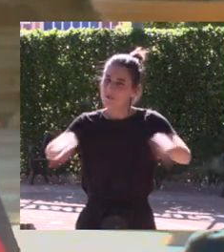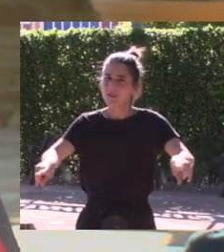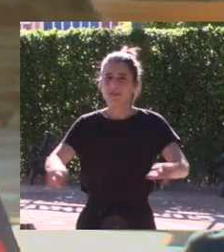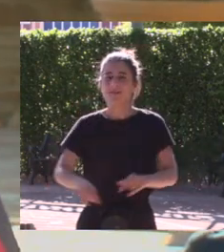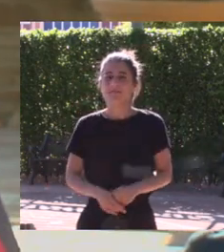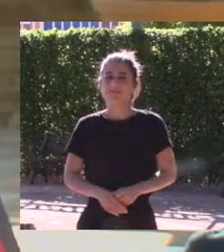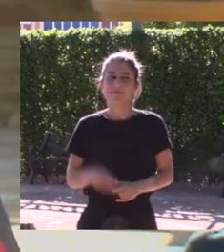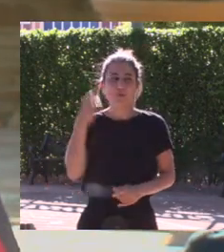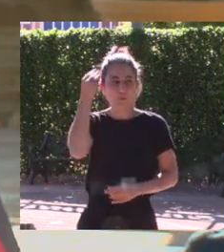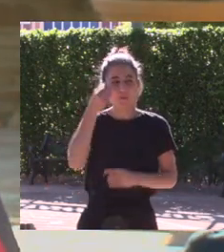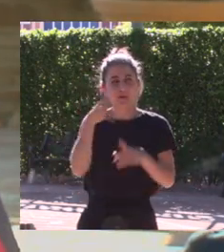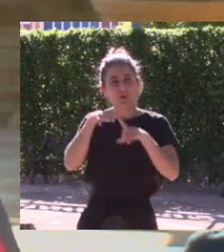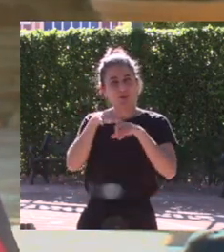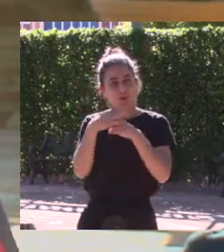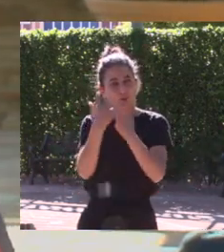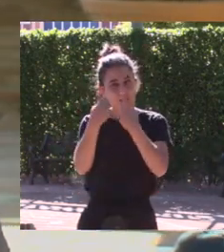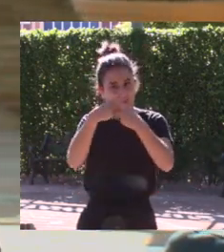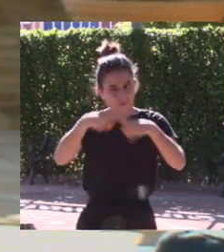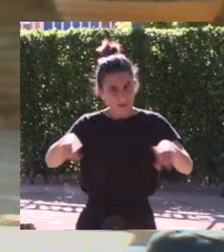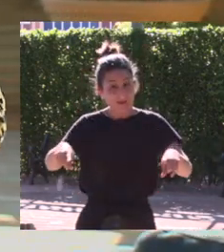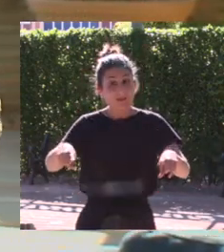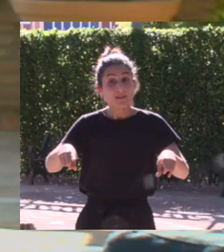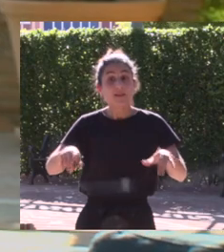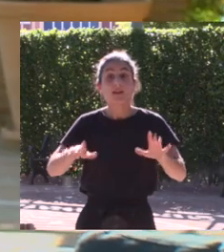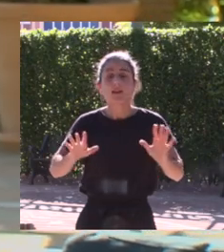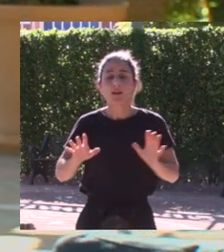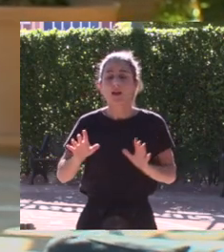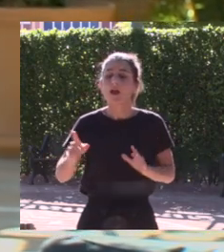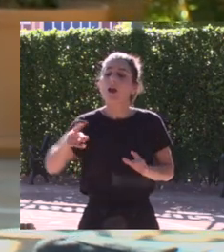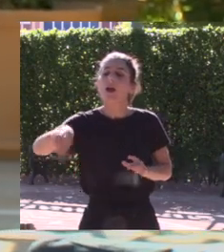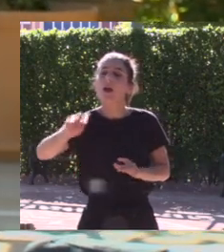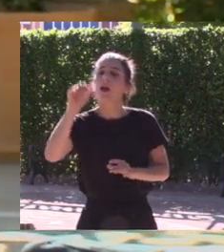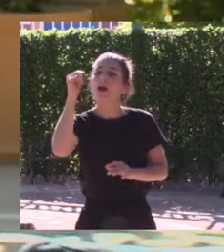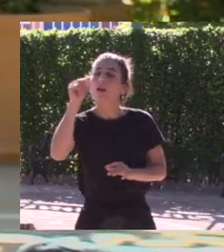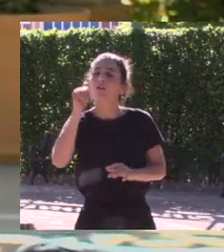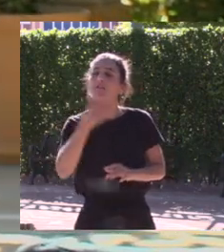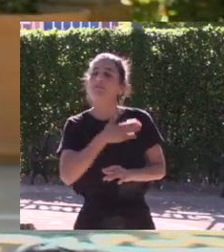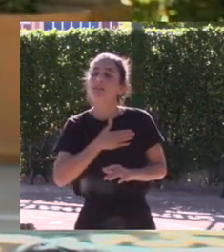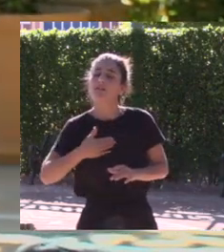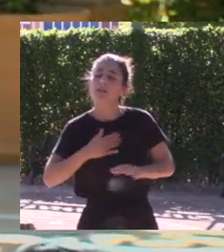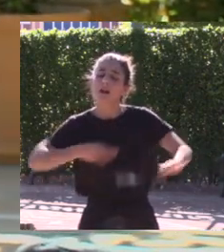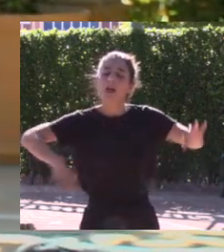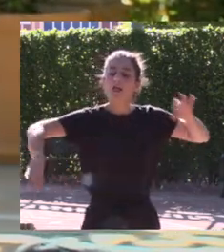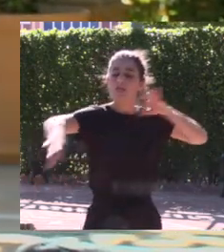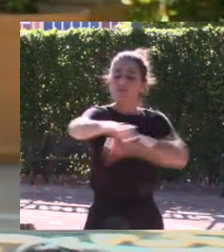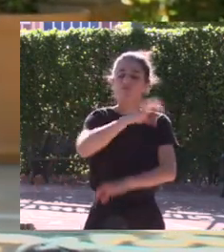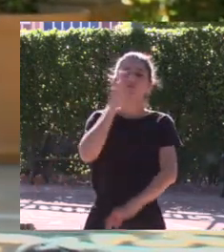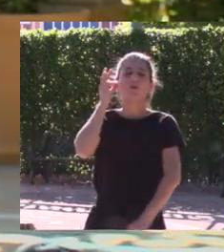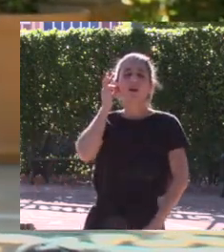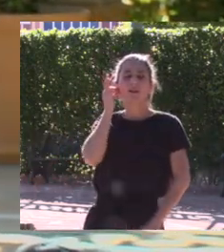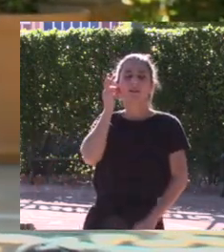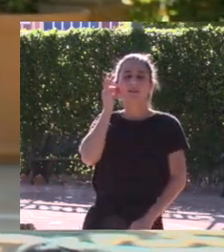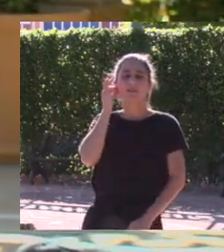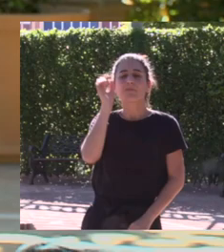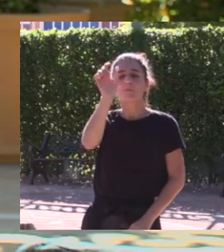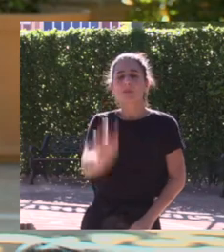yo creo que el viento ha cambiado y que realmente ellos muchas veces ahora desearían ser como nosotras